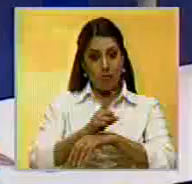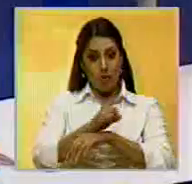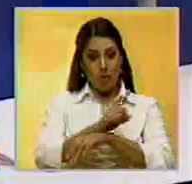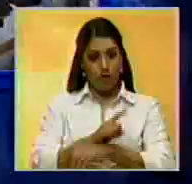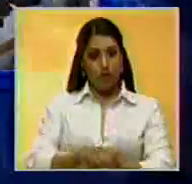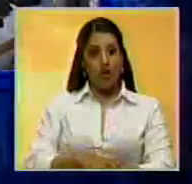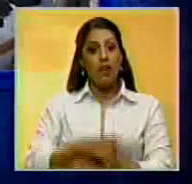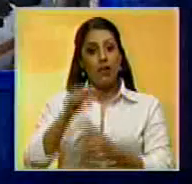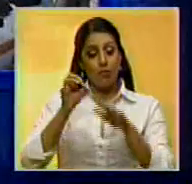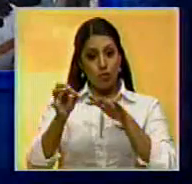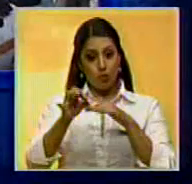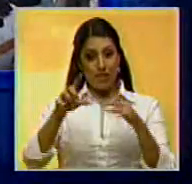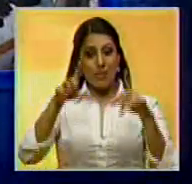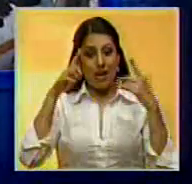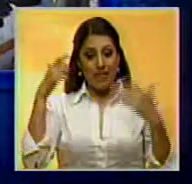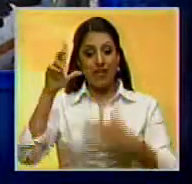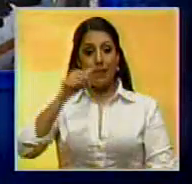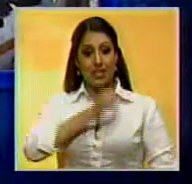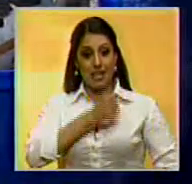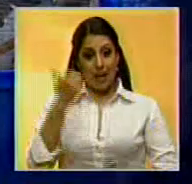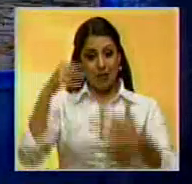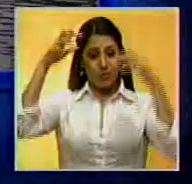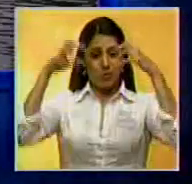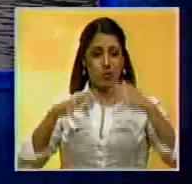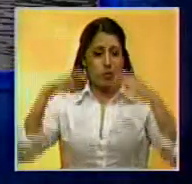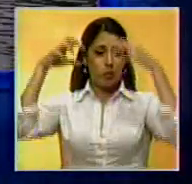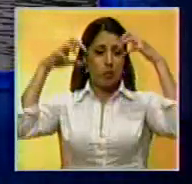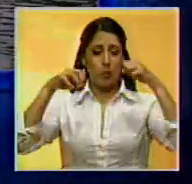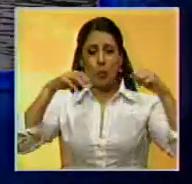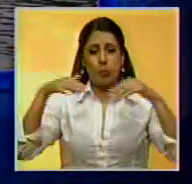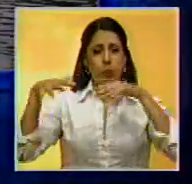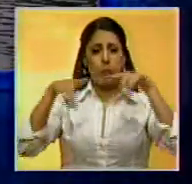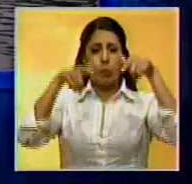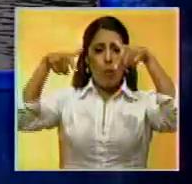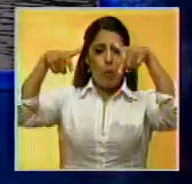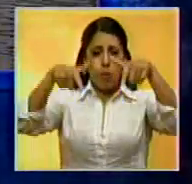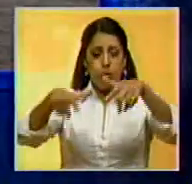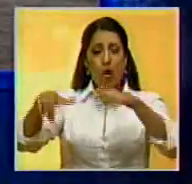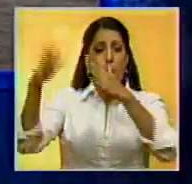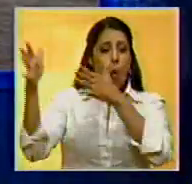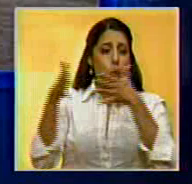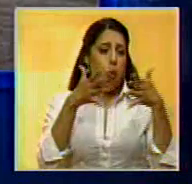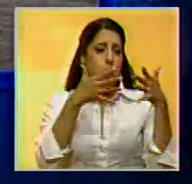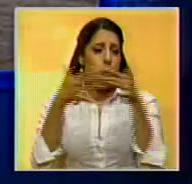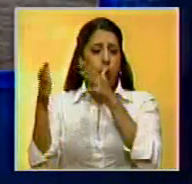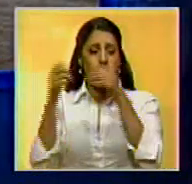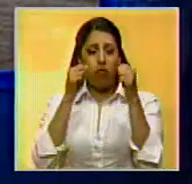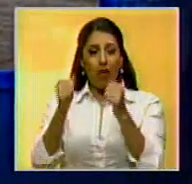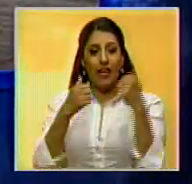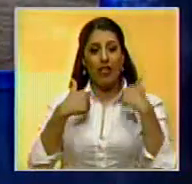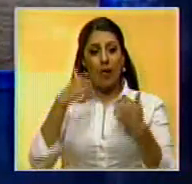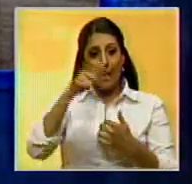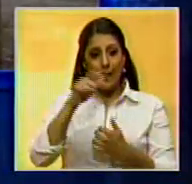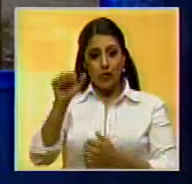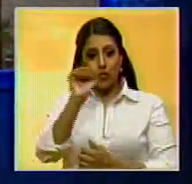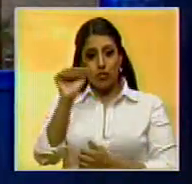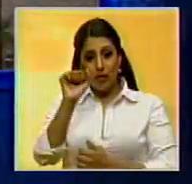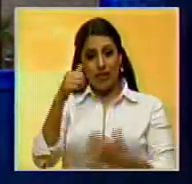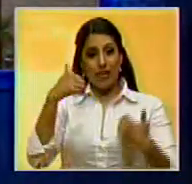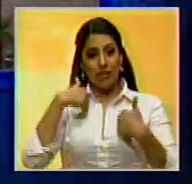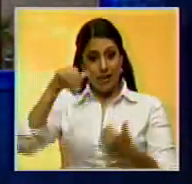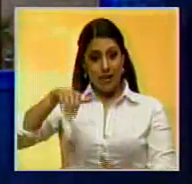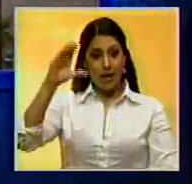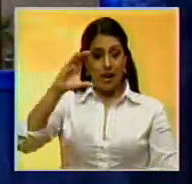horas. En los municipios Libertador y Chacao, las precipitaciones generaron lagunas y ráfagas de viento que afectaron a vecinos y conductores de la ciudad